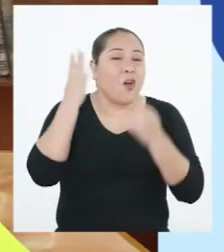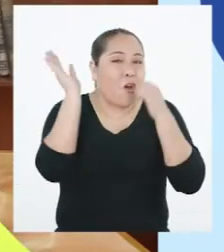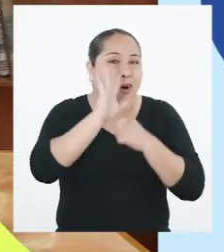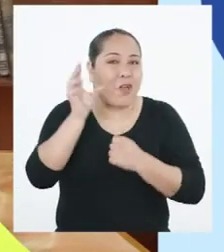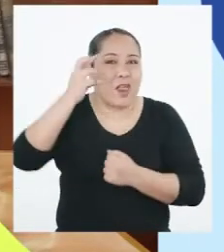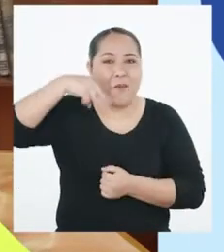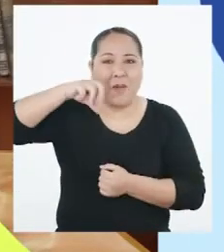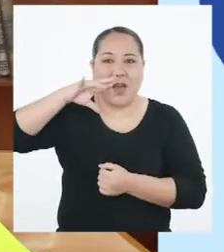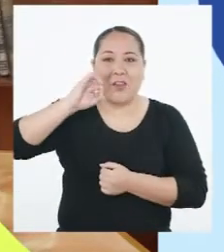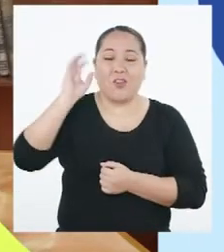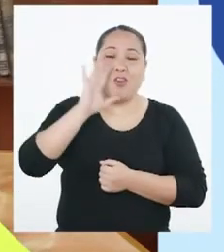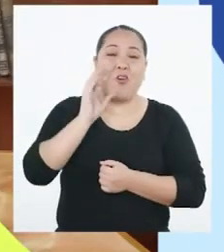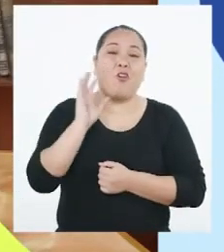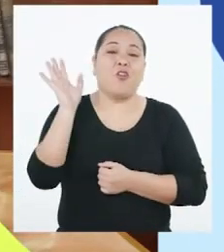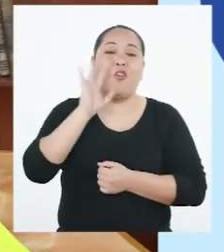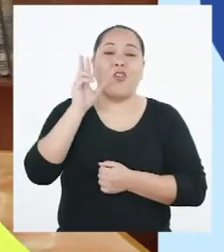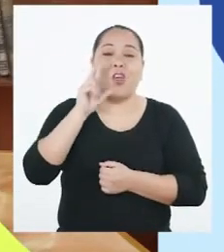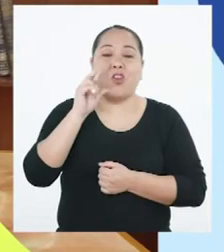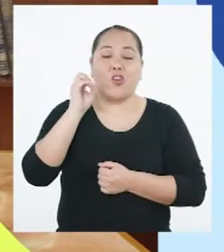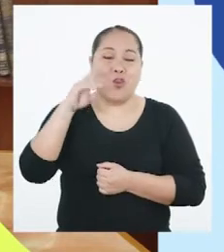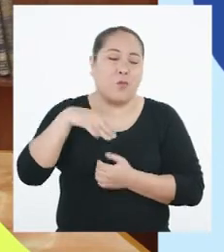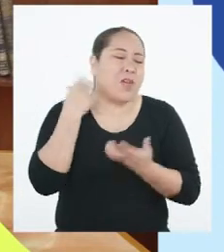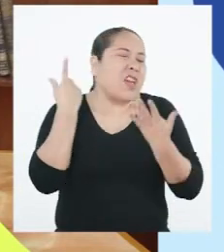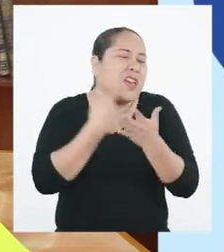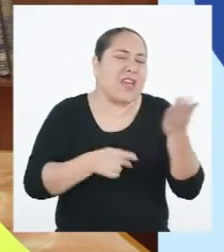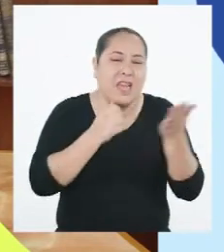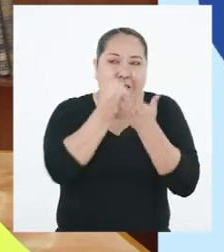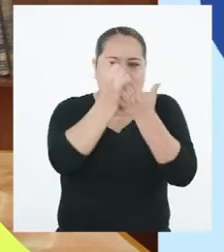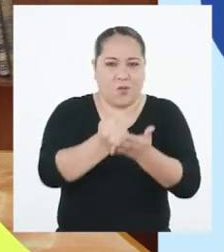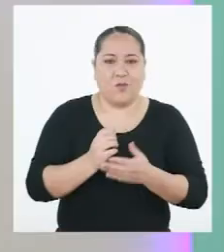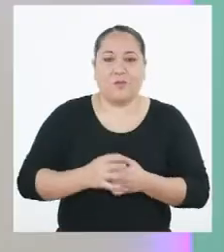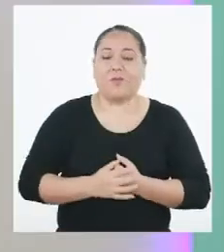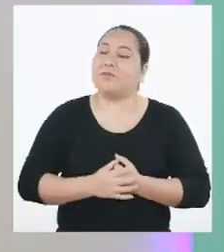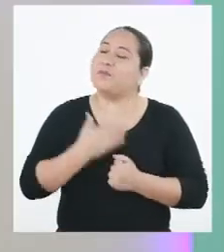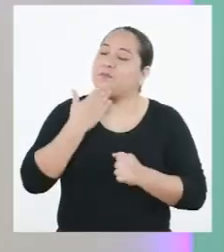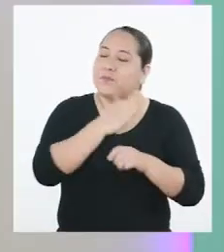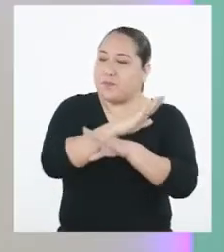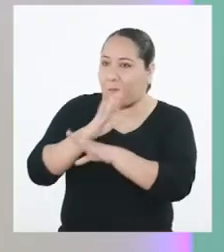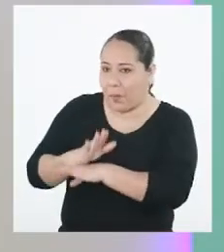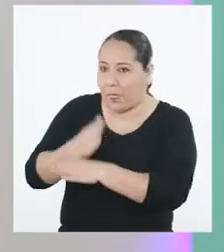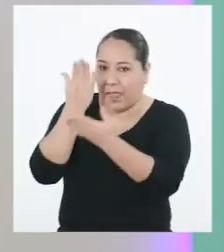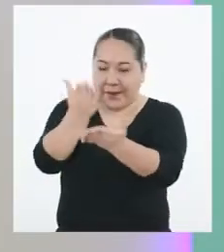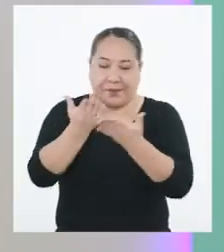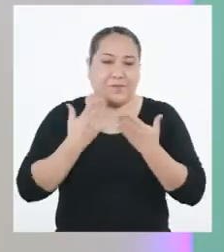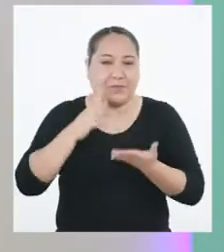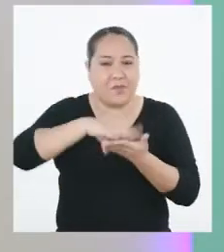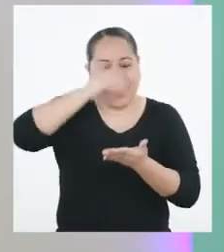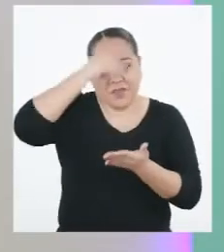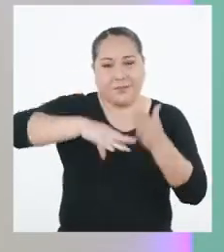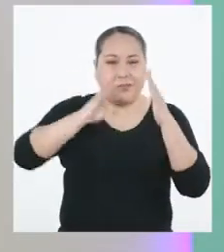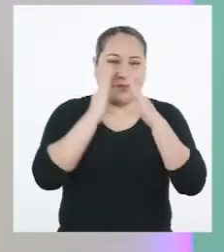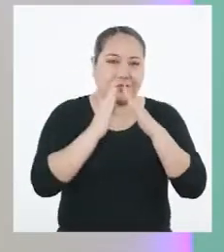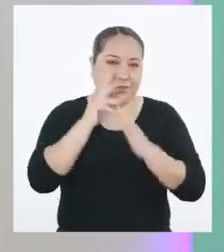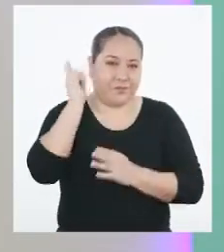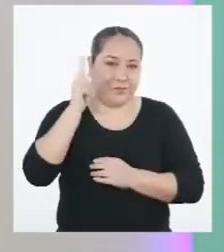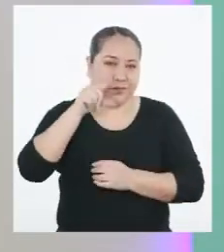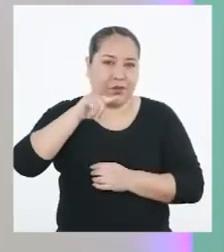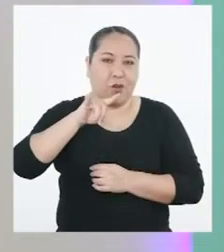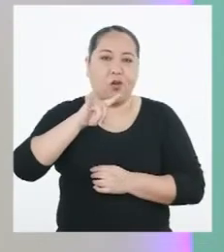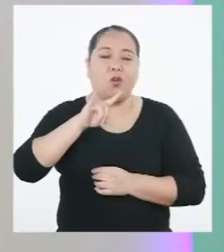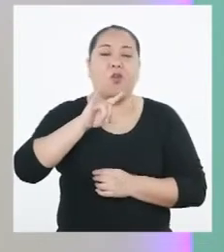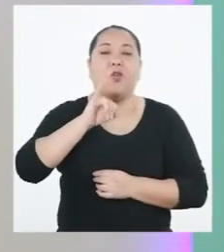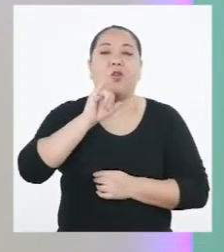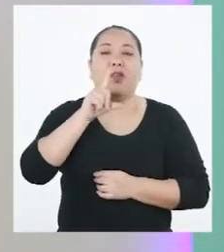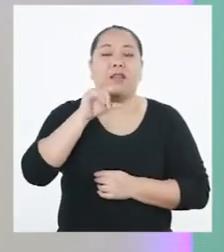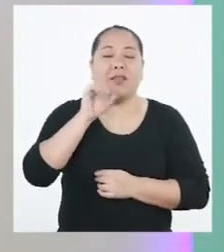Hola, Mario y Romina. Díganme, ¿en qué puedo ayudarlos? Buenas tardes y bienvenida a Aprendo en Casa, profesora Yulisa